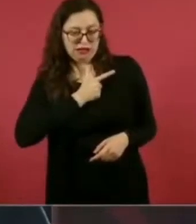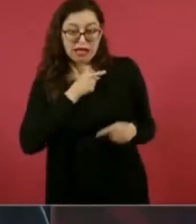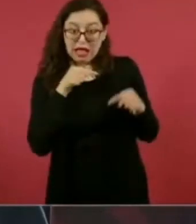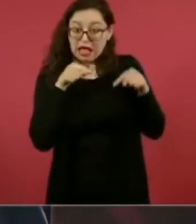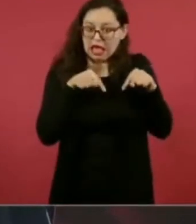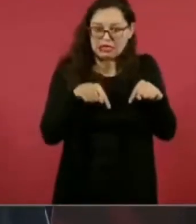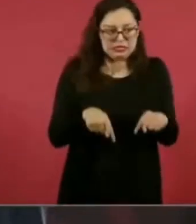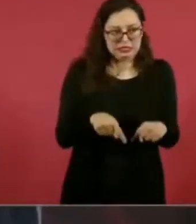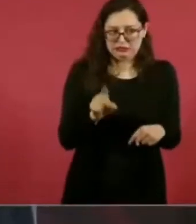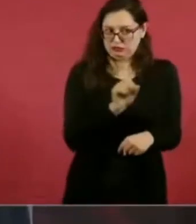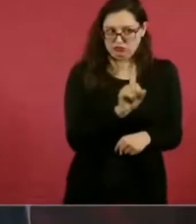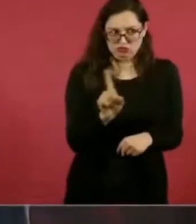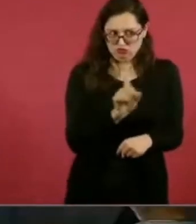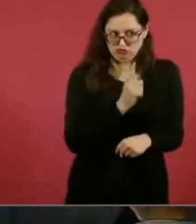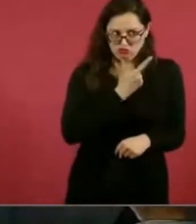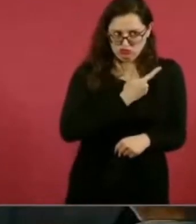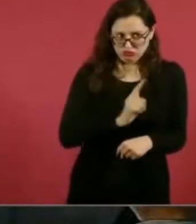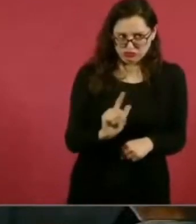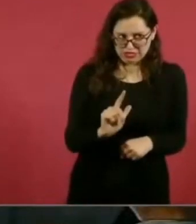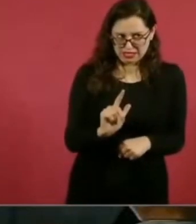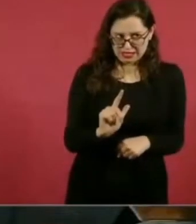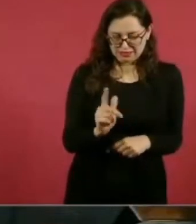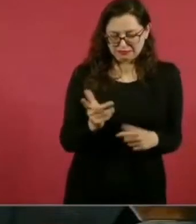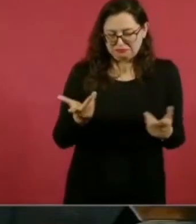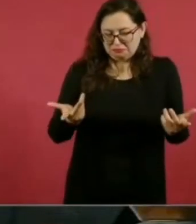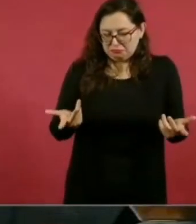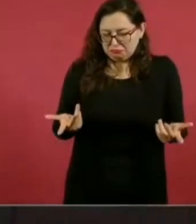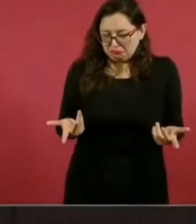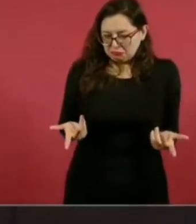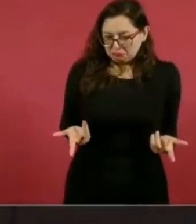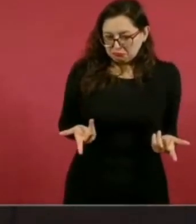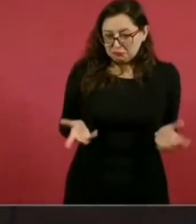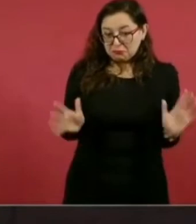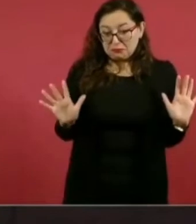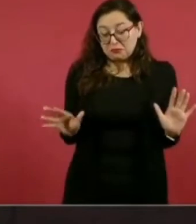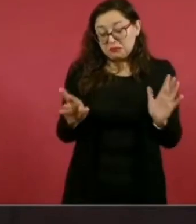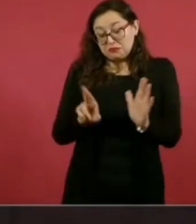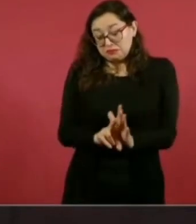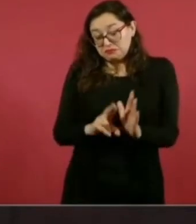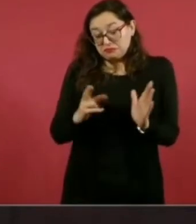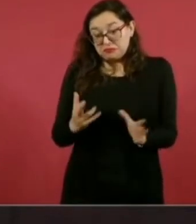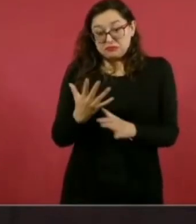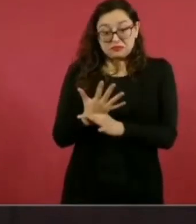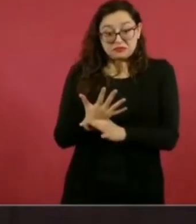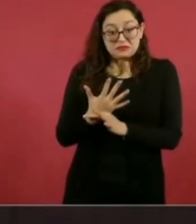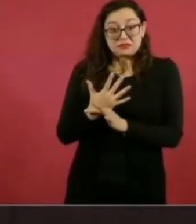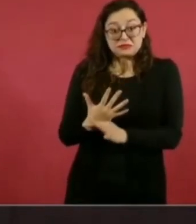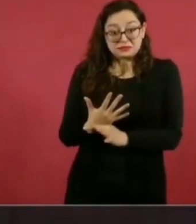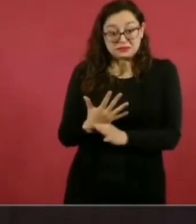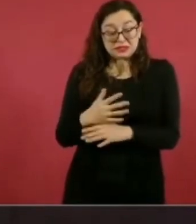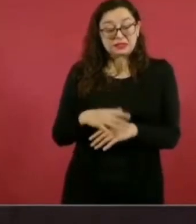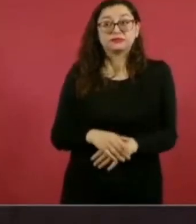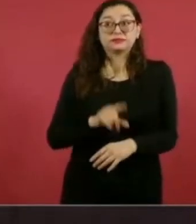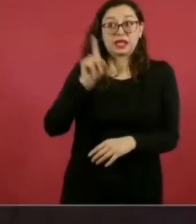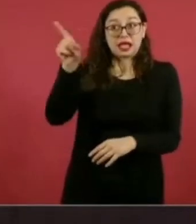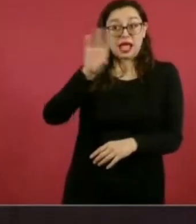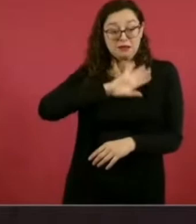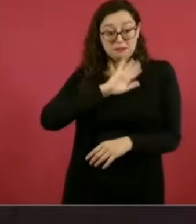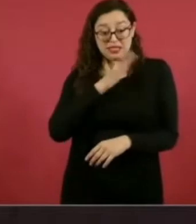sea cierto, para obtener la nacionalidad